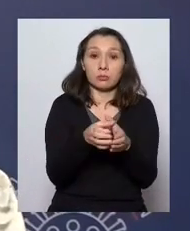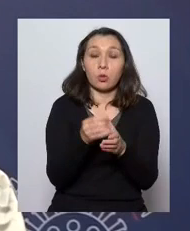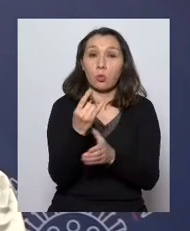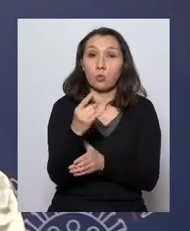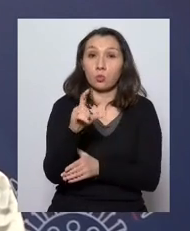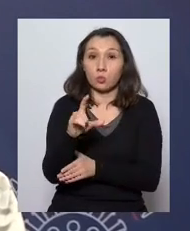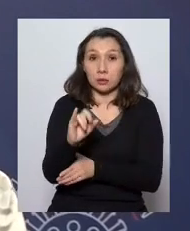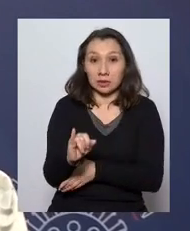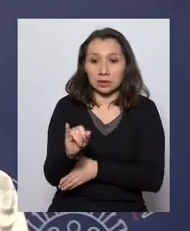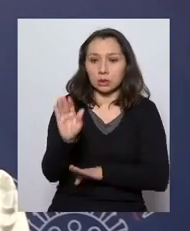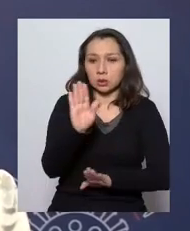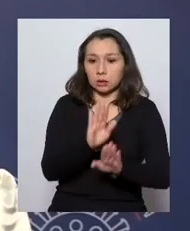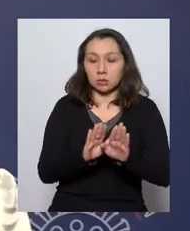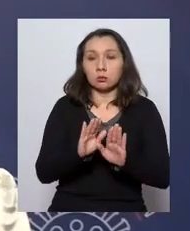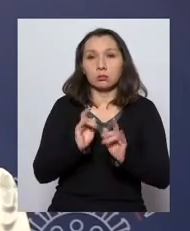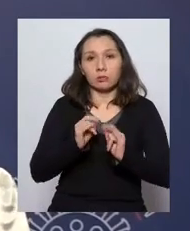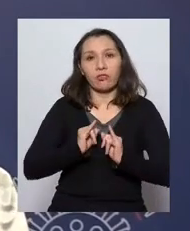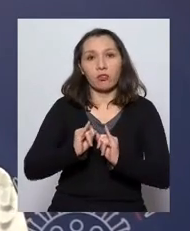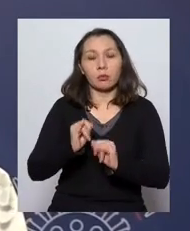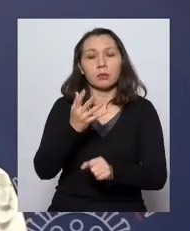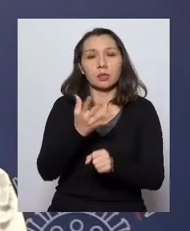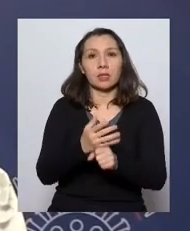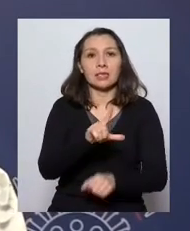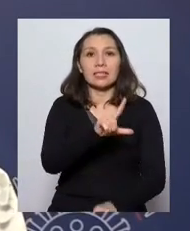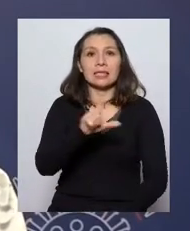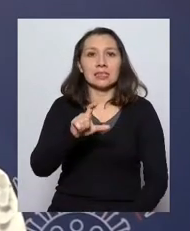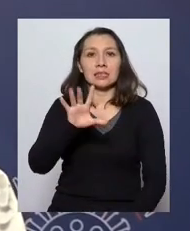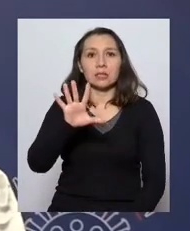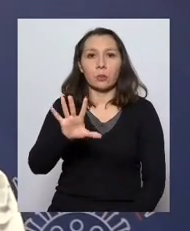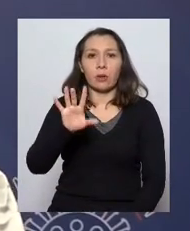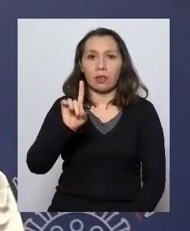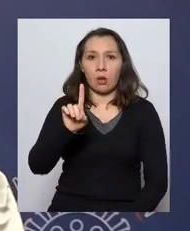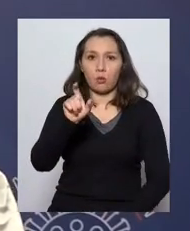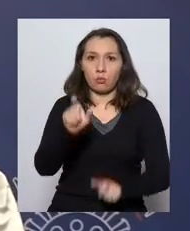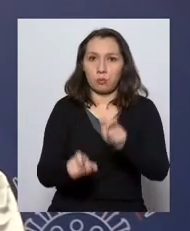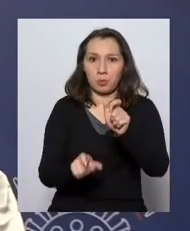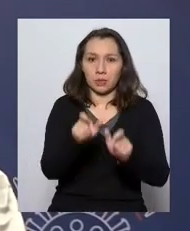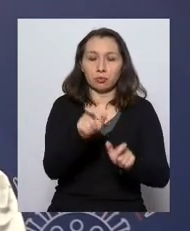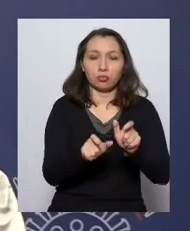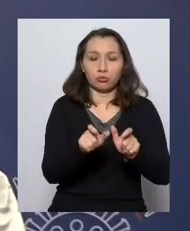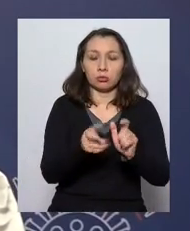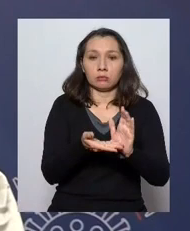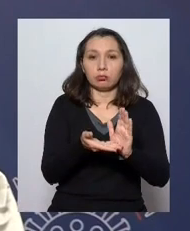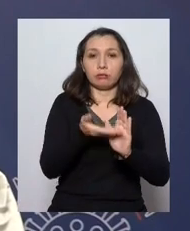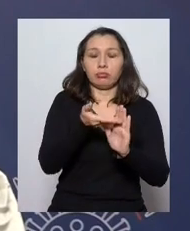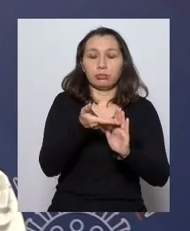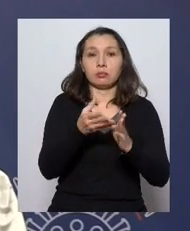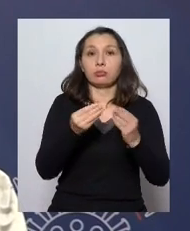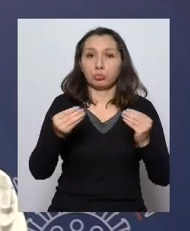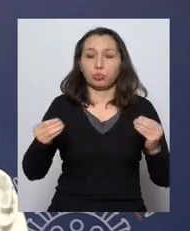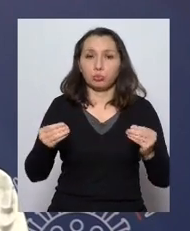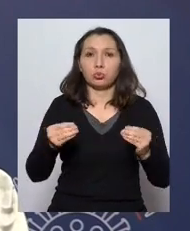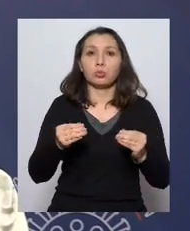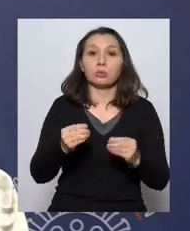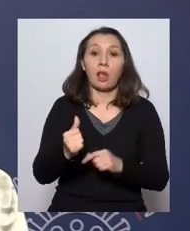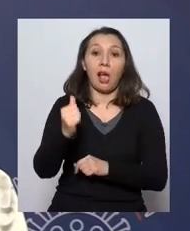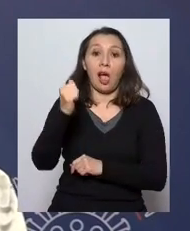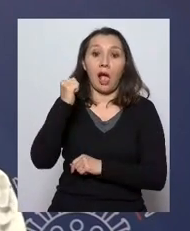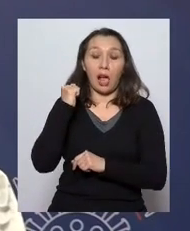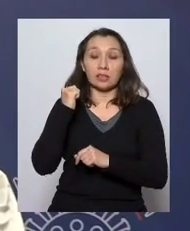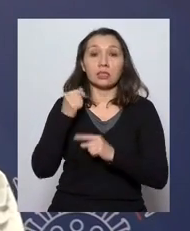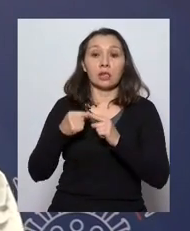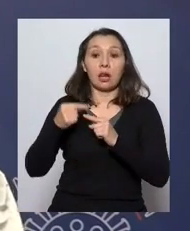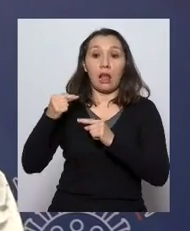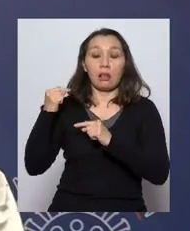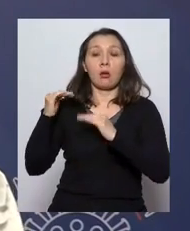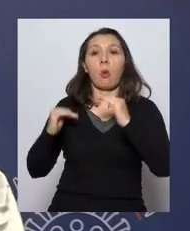cuidado intensivos, debo reportar que existen 751 personas aumentando en cuanto al día anterior y